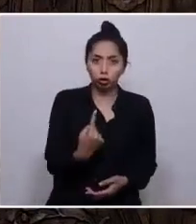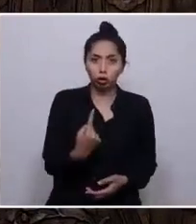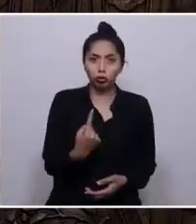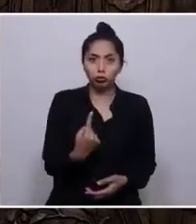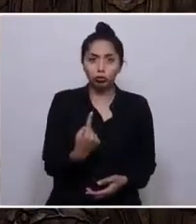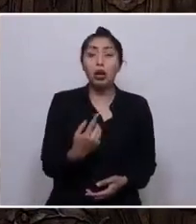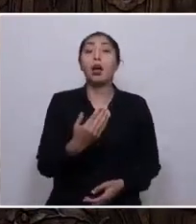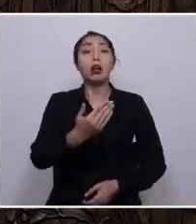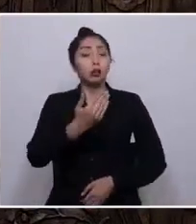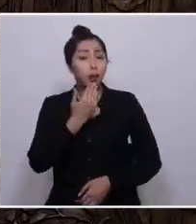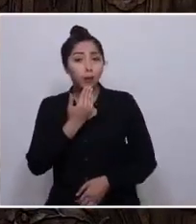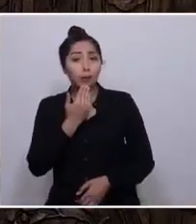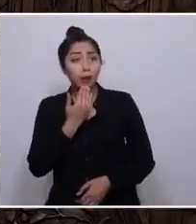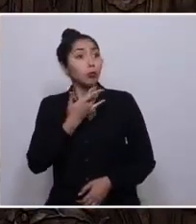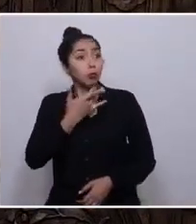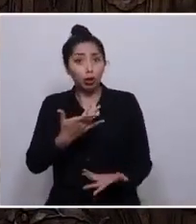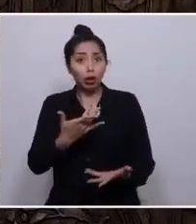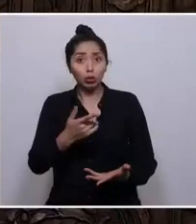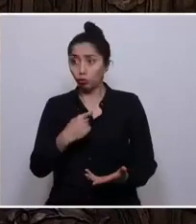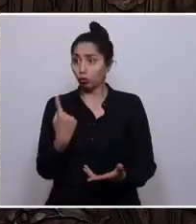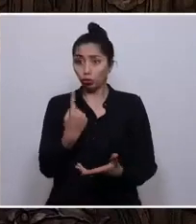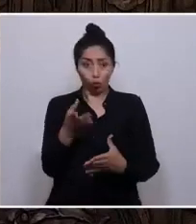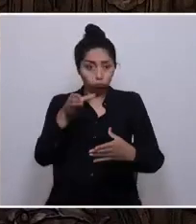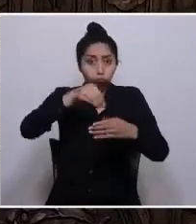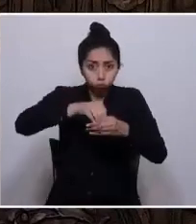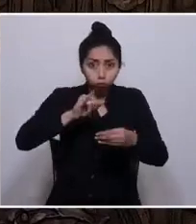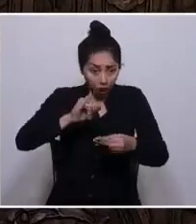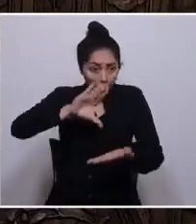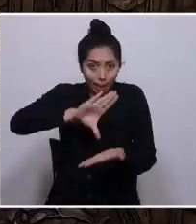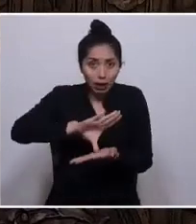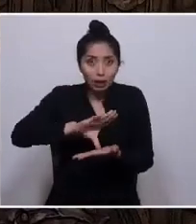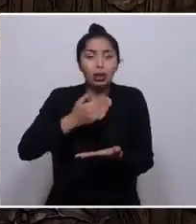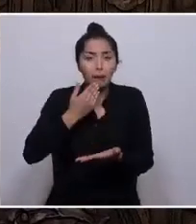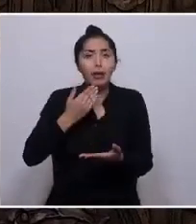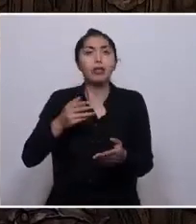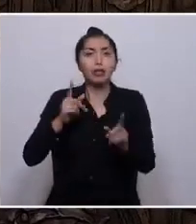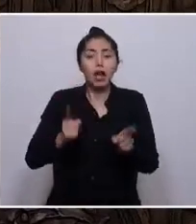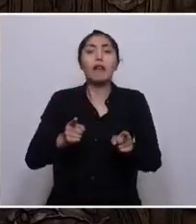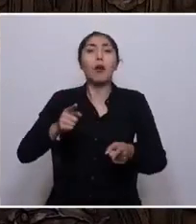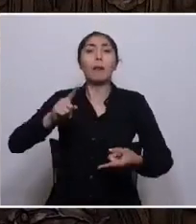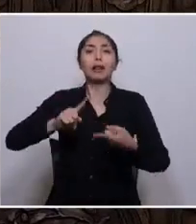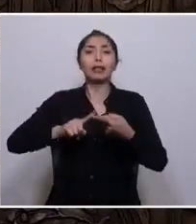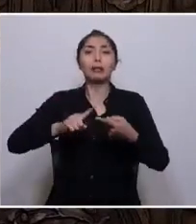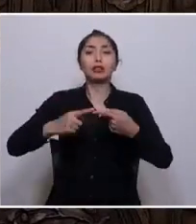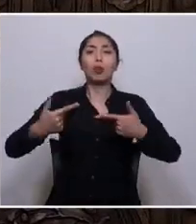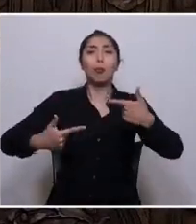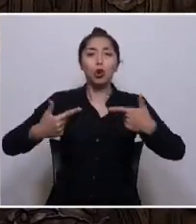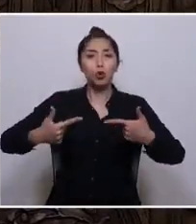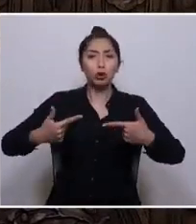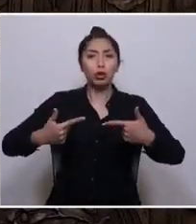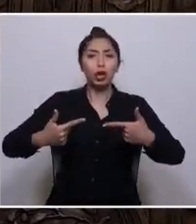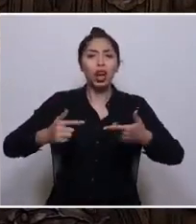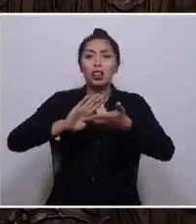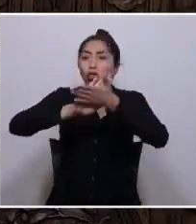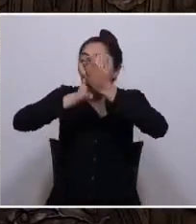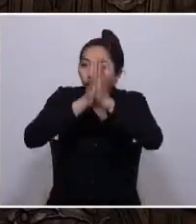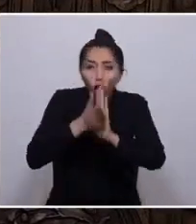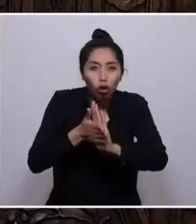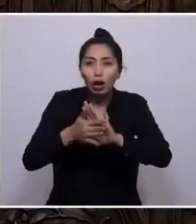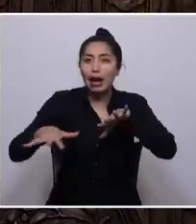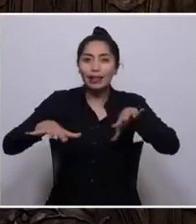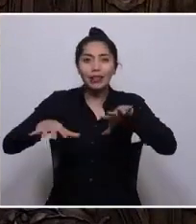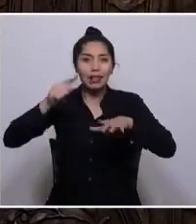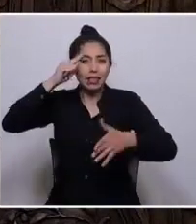otra parte, porque también somos parte del país, la participación política. En todas las instancias de toma de decisiones.